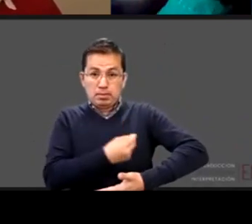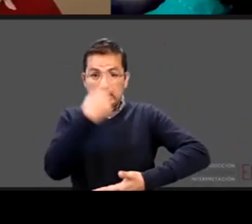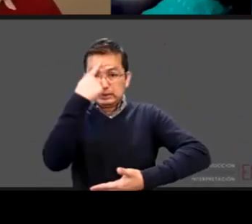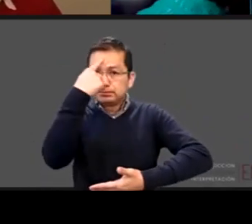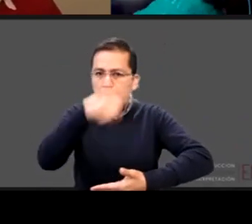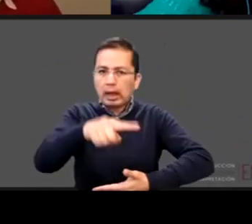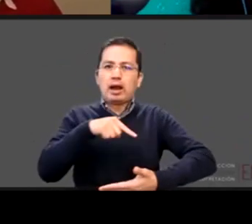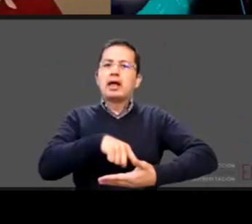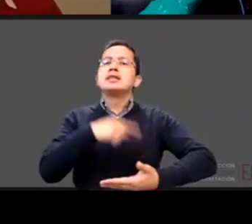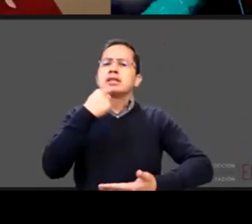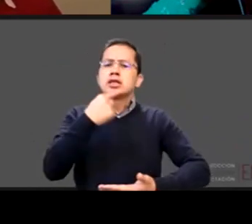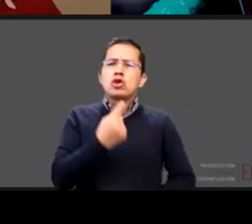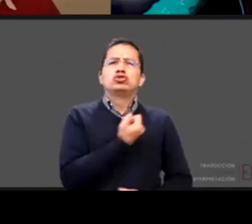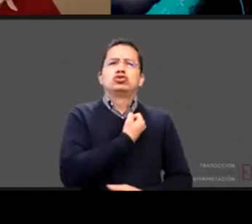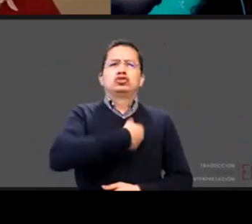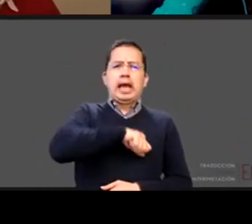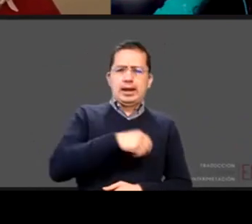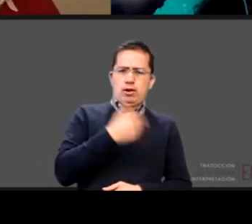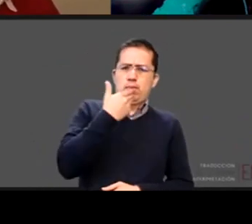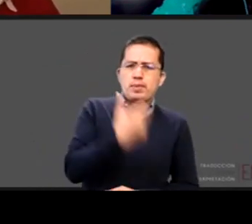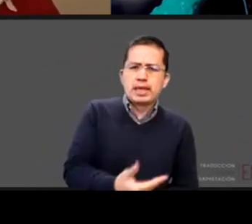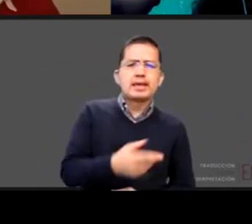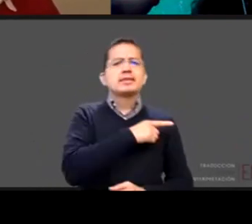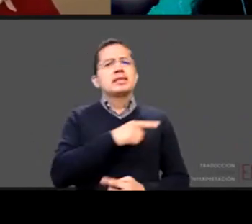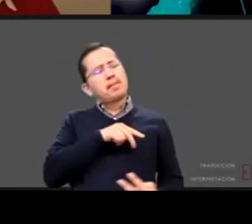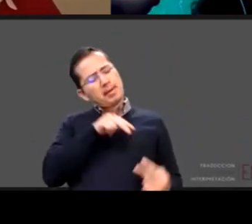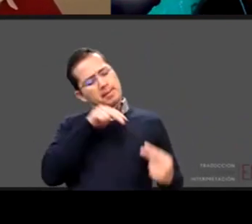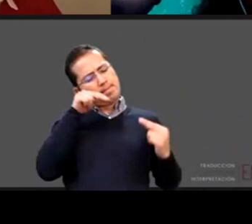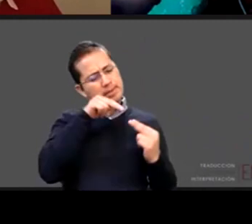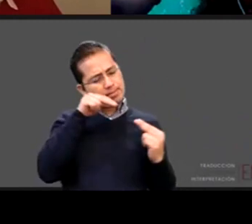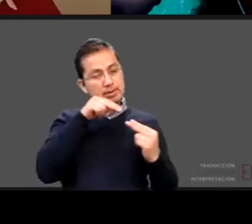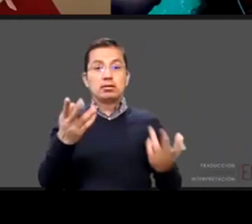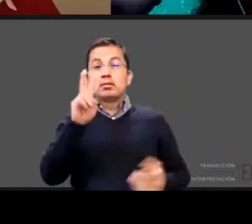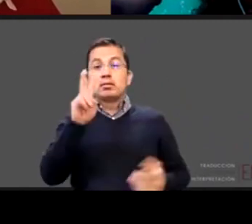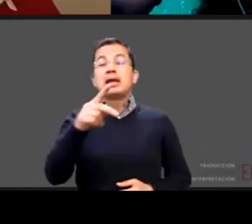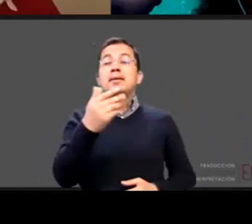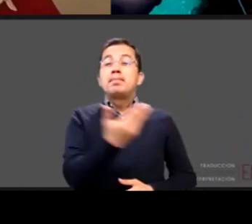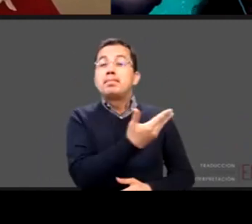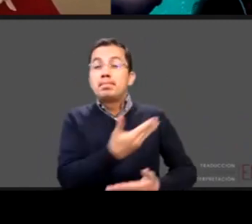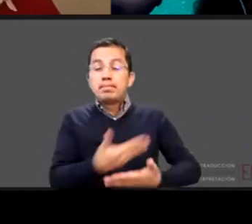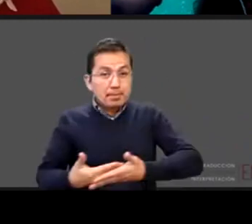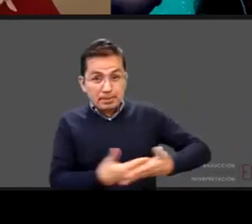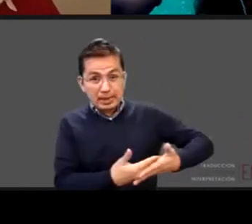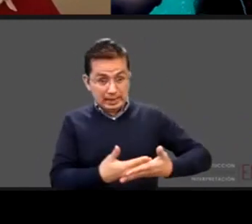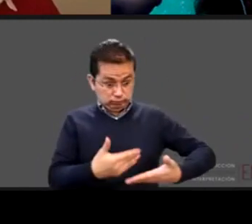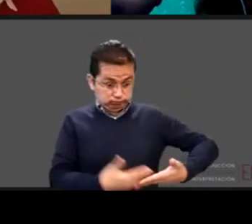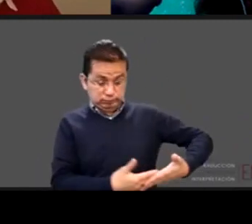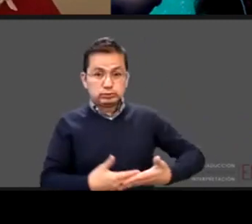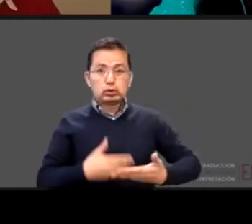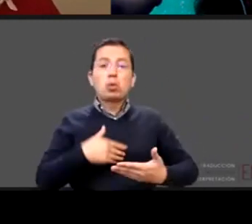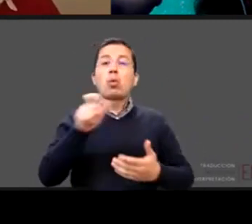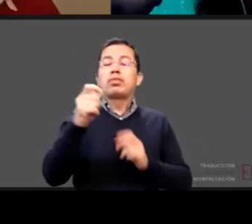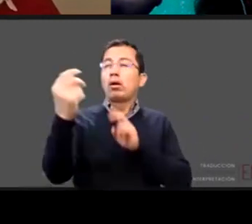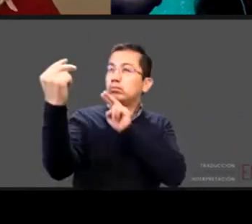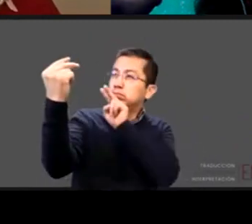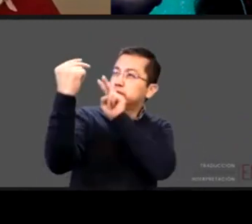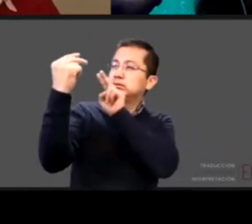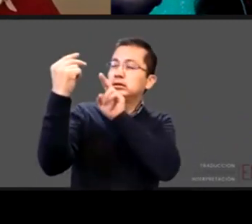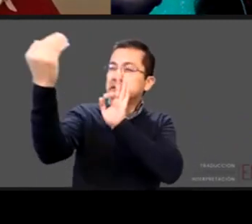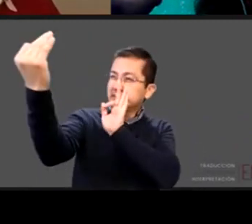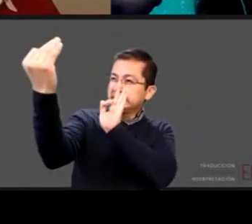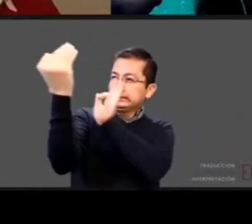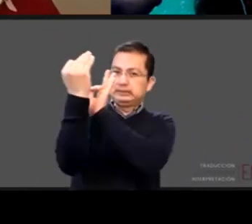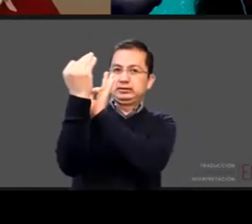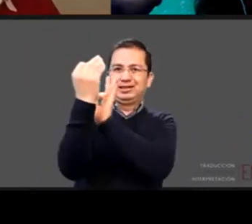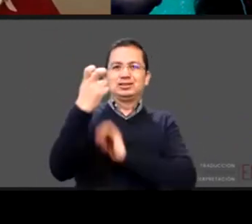el alma mira los ojos la distancia en la que ve nítido un recién nacido es la distancia que hay del pecho a la cara la naturaleza es muy sabia